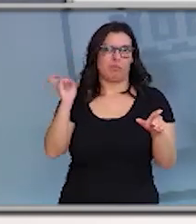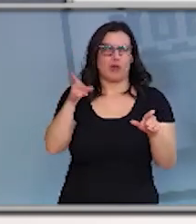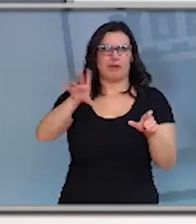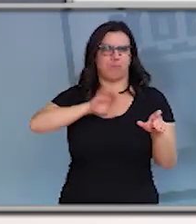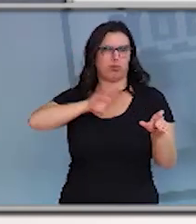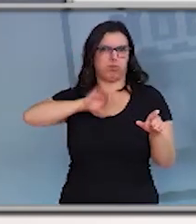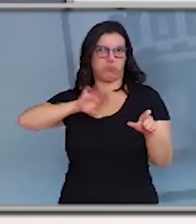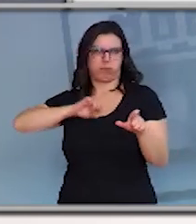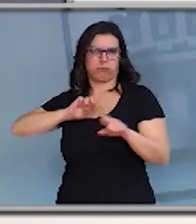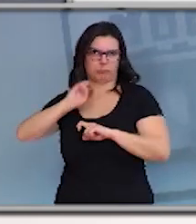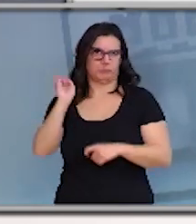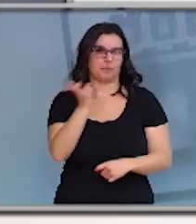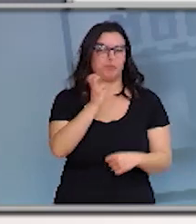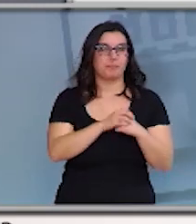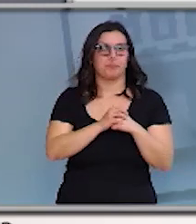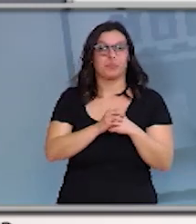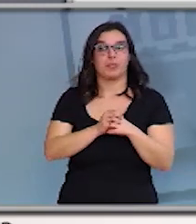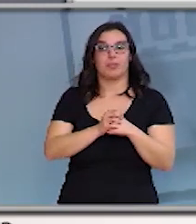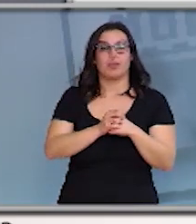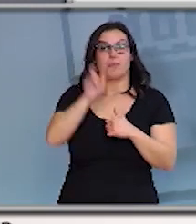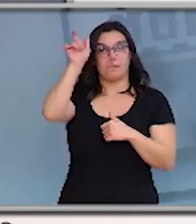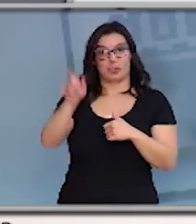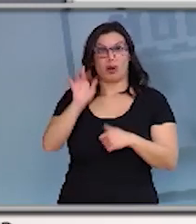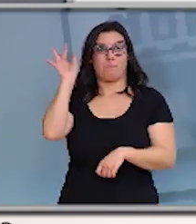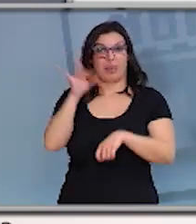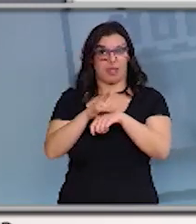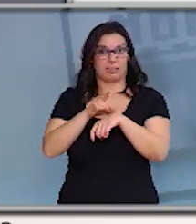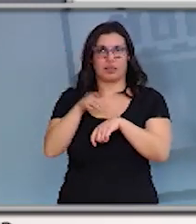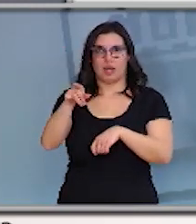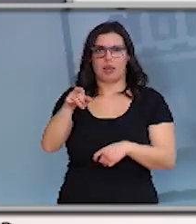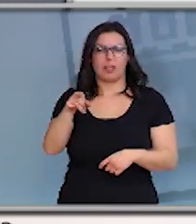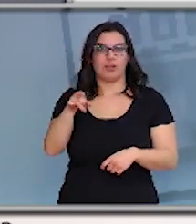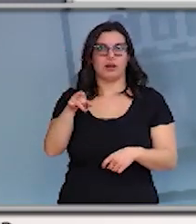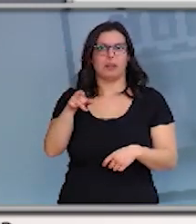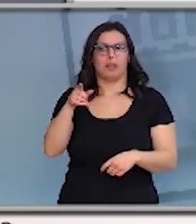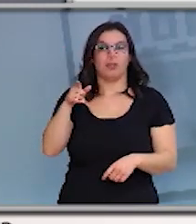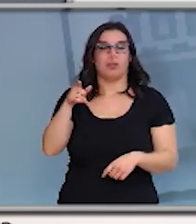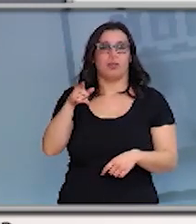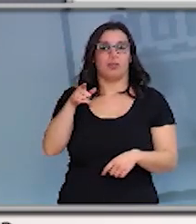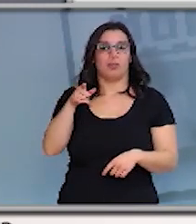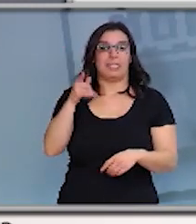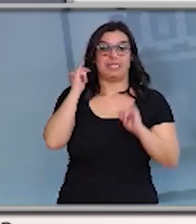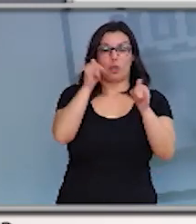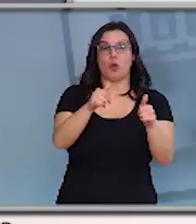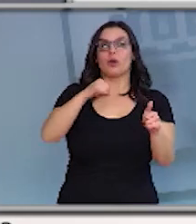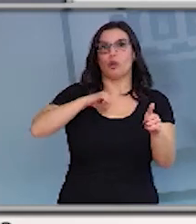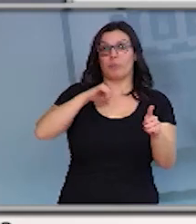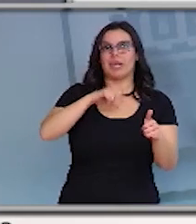contagiaron. Este paciente en el primer momento nos comunicó el hospital que había problemas para